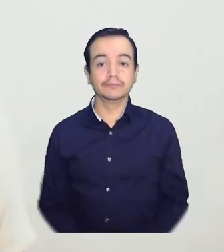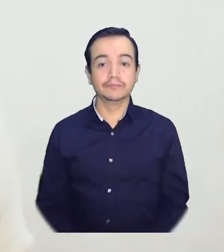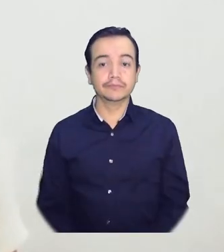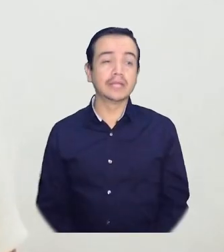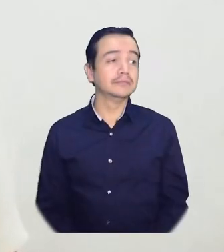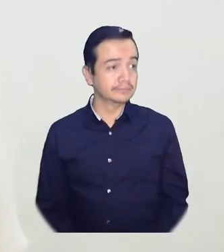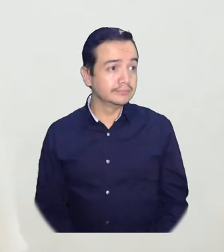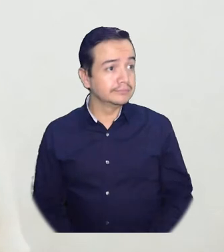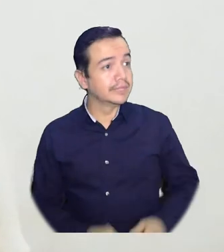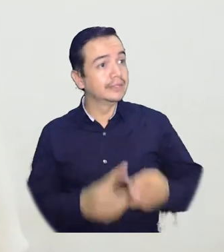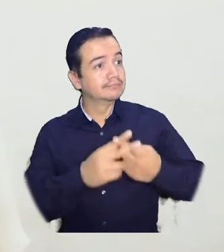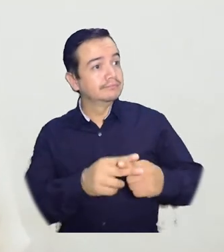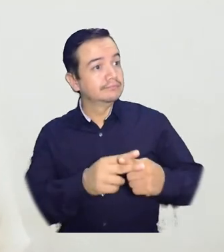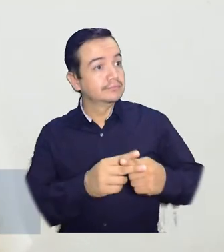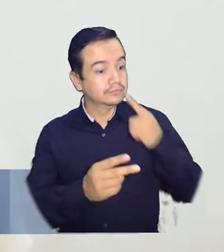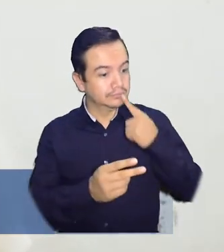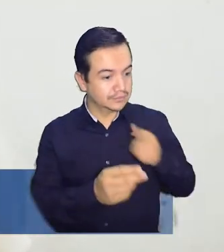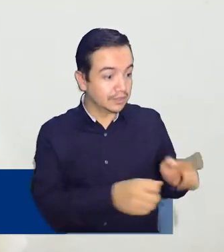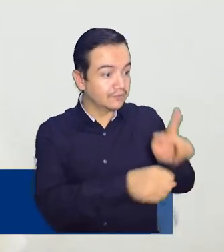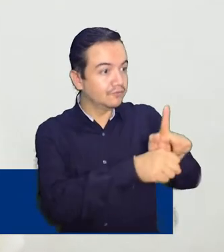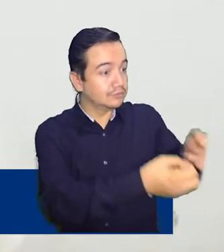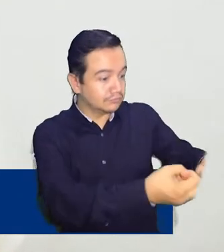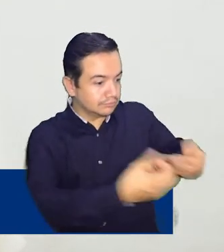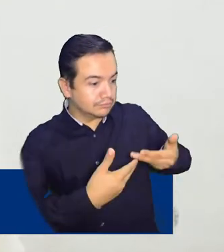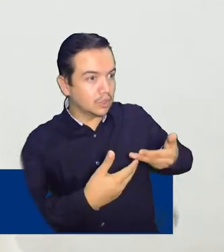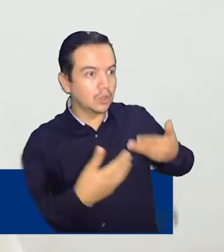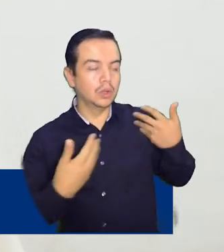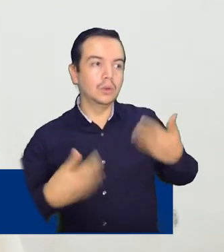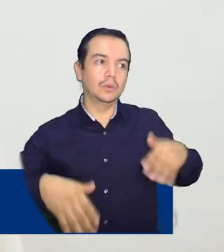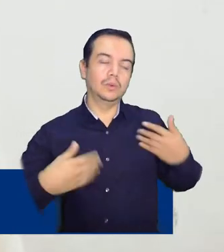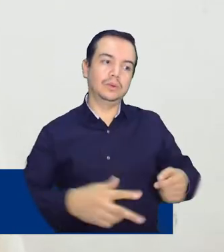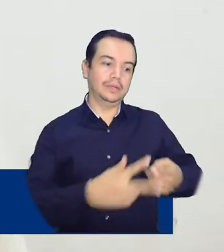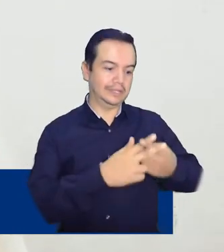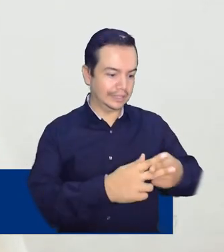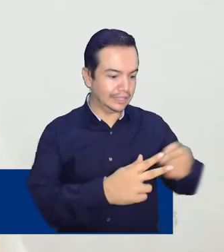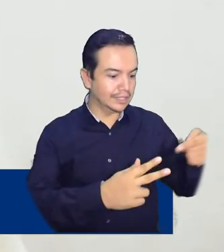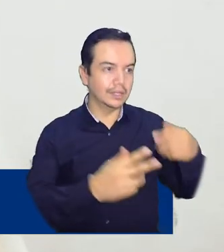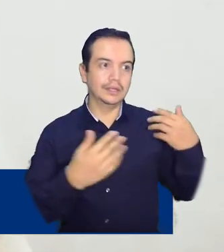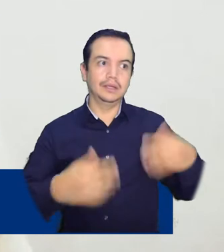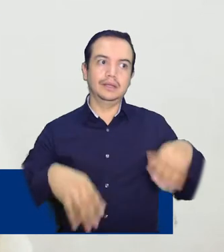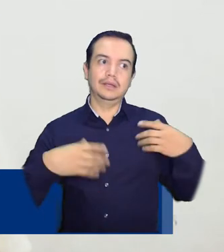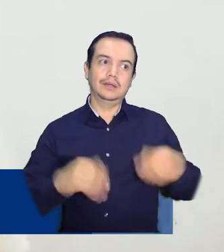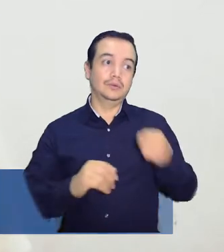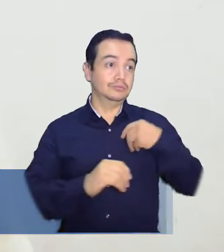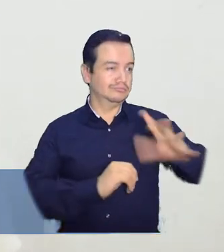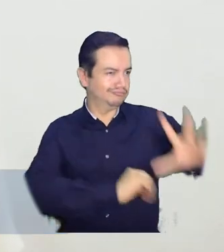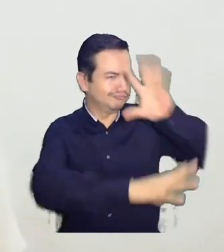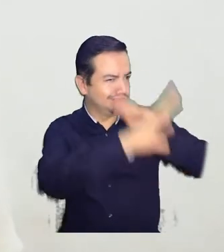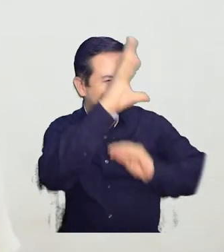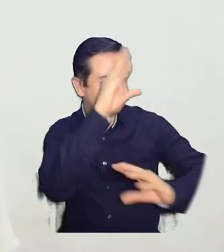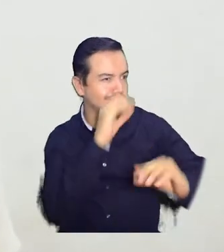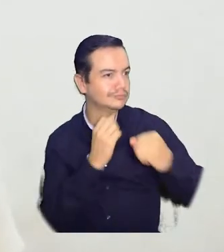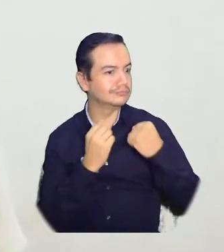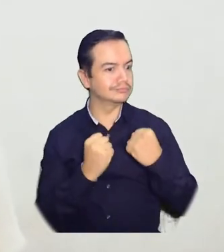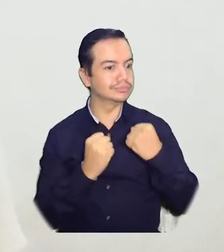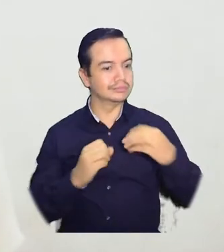liderazgo que ofreció la Facultad de Ciencias Empresariales y Económicas significó para mí un gran aprendizaje y